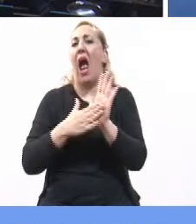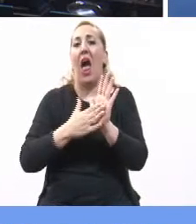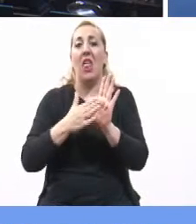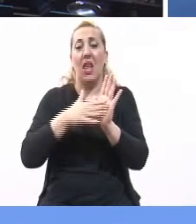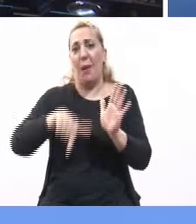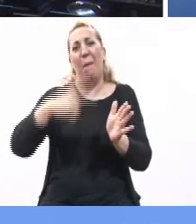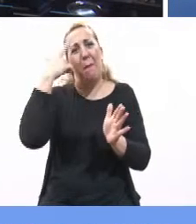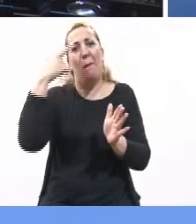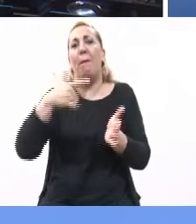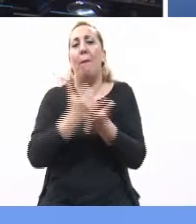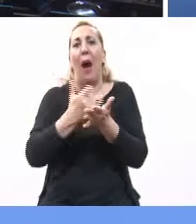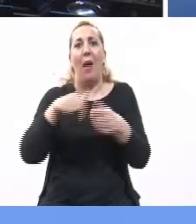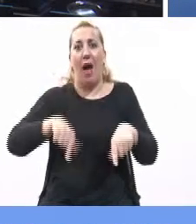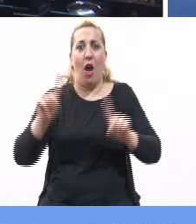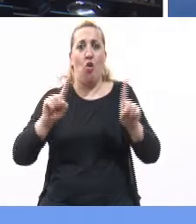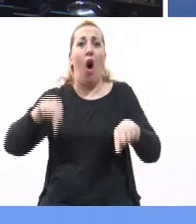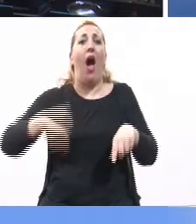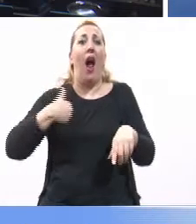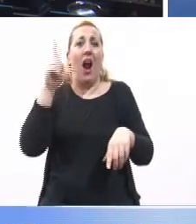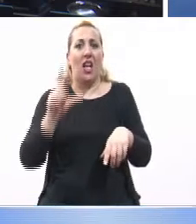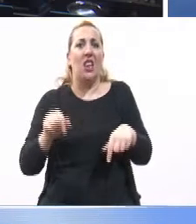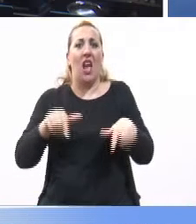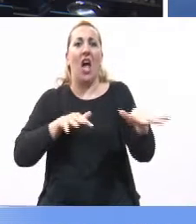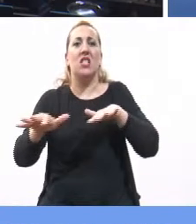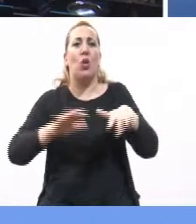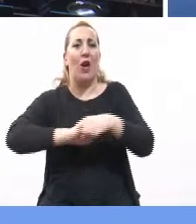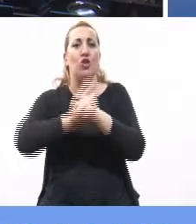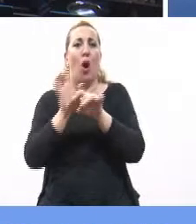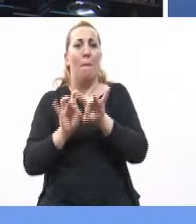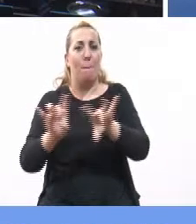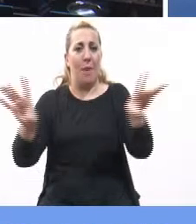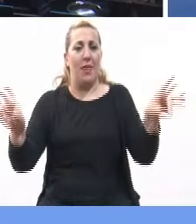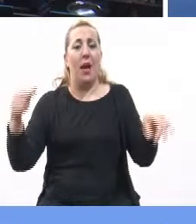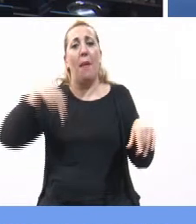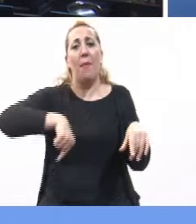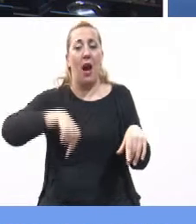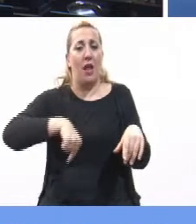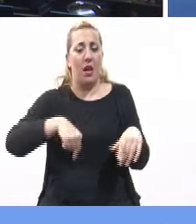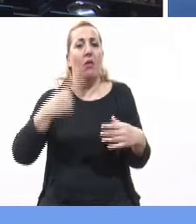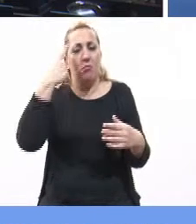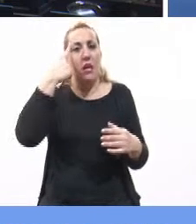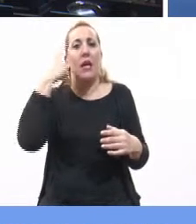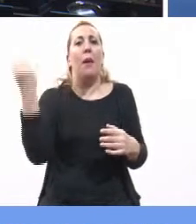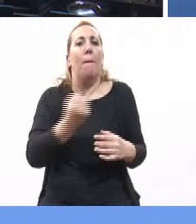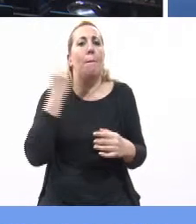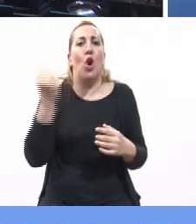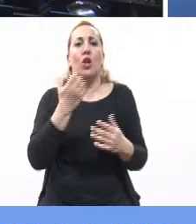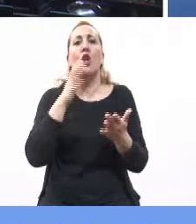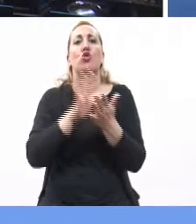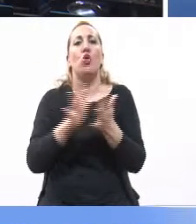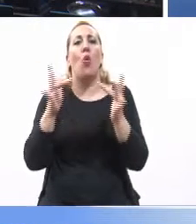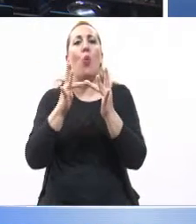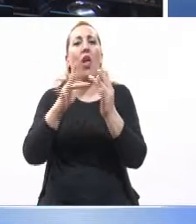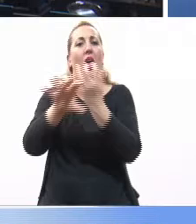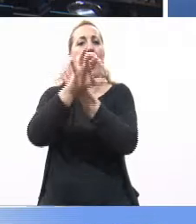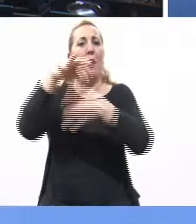Argentina que se encuentra en plena pandemia. Nunca como hoy hemos valorado tanto la importancia de la telemedicina.